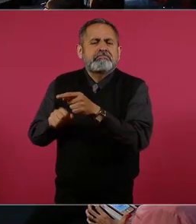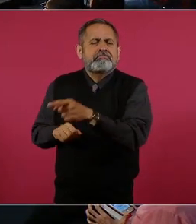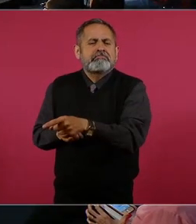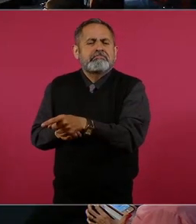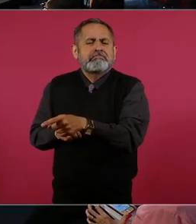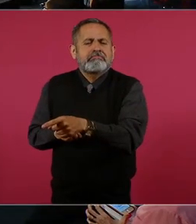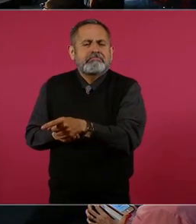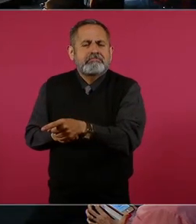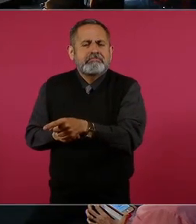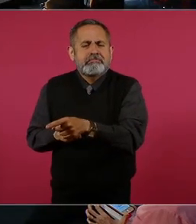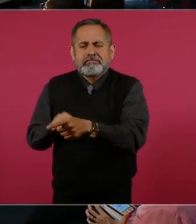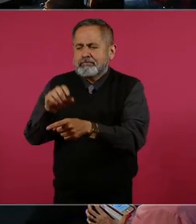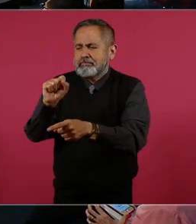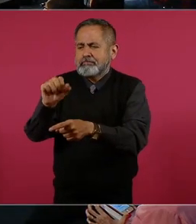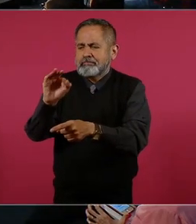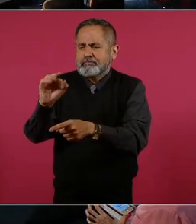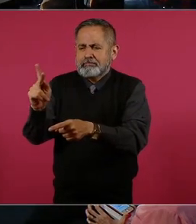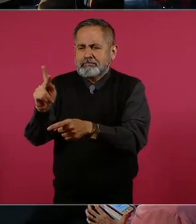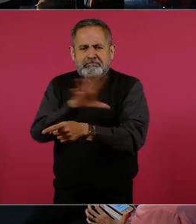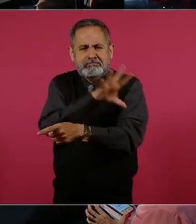¿La función pública?